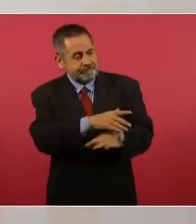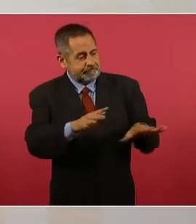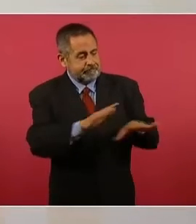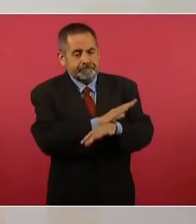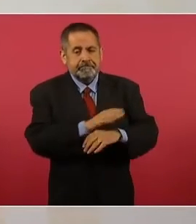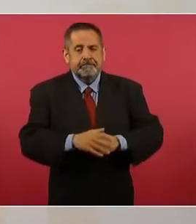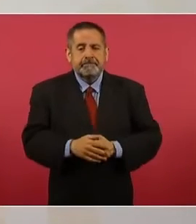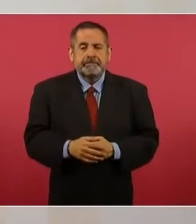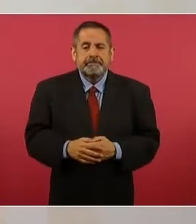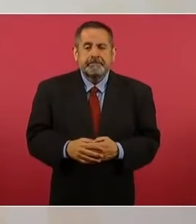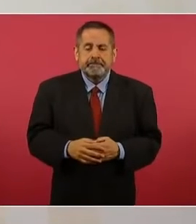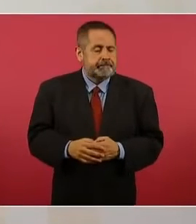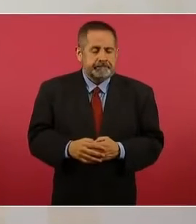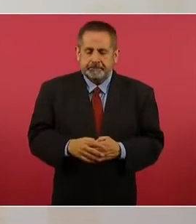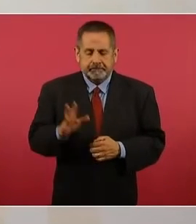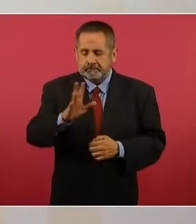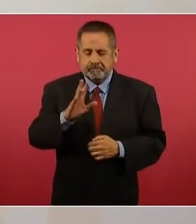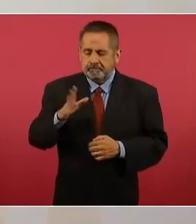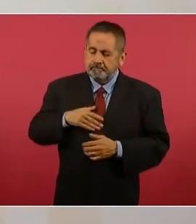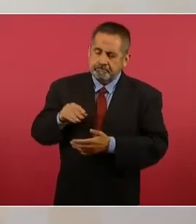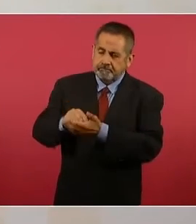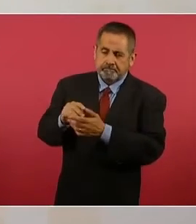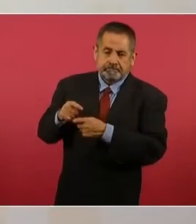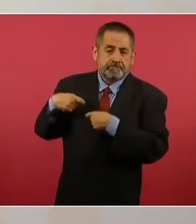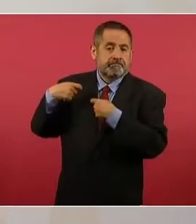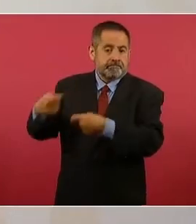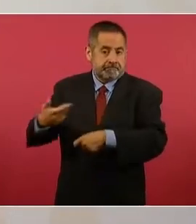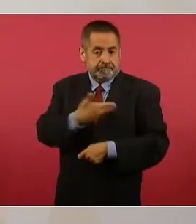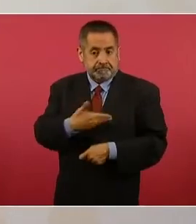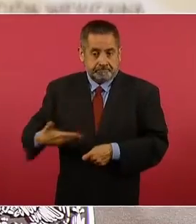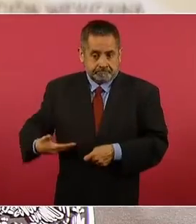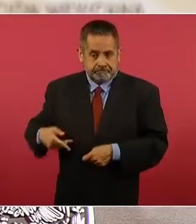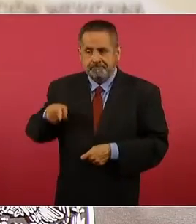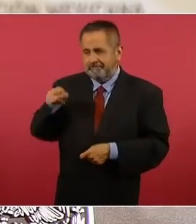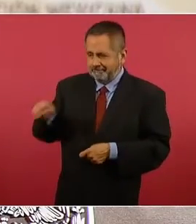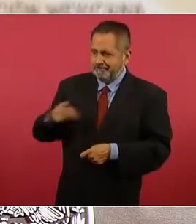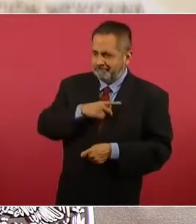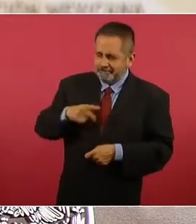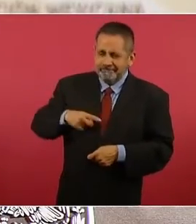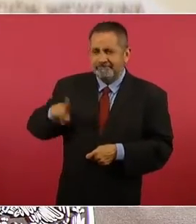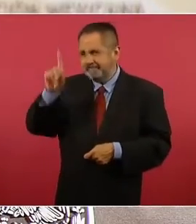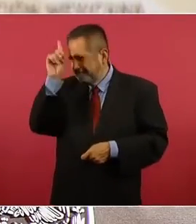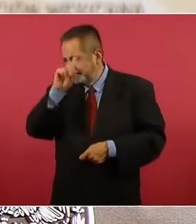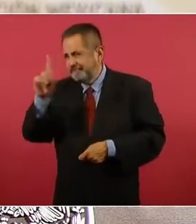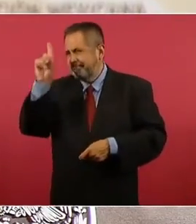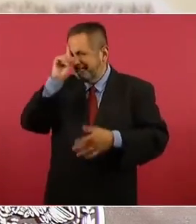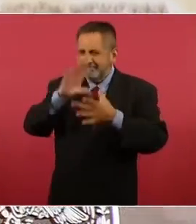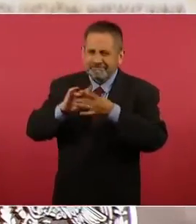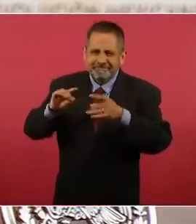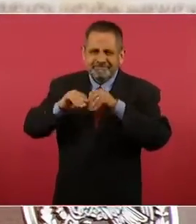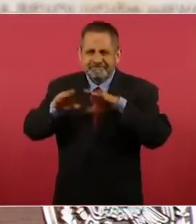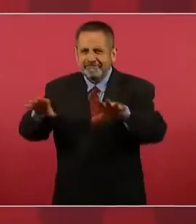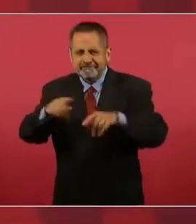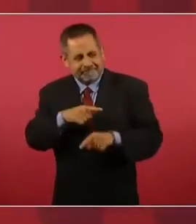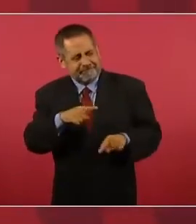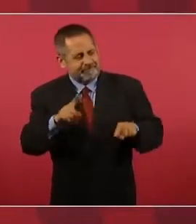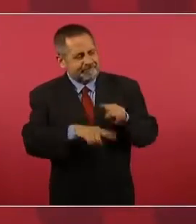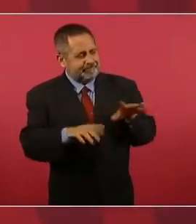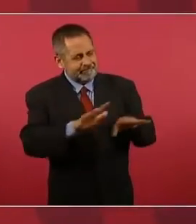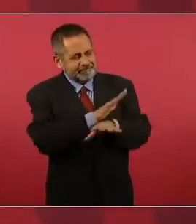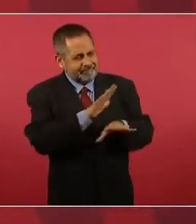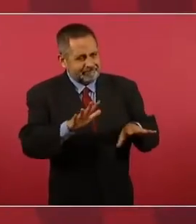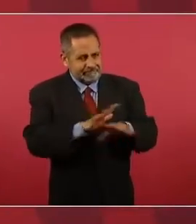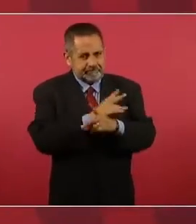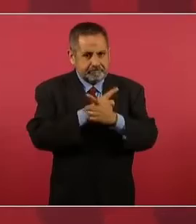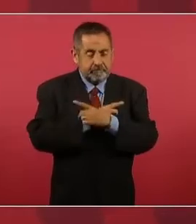que continuaran moralizando la vida pública, porque estos mismos jueces, pues primero